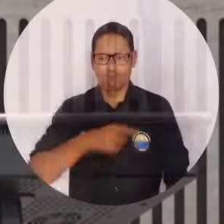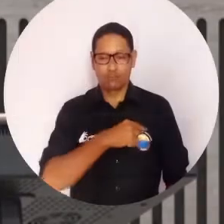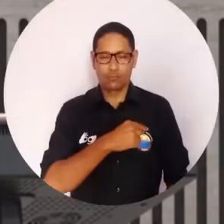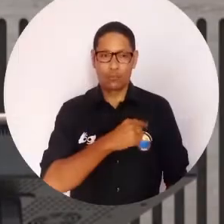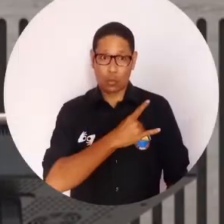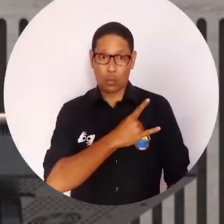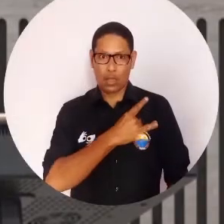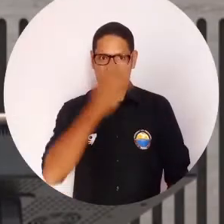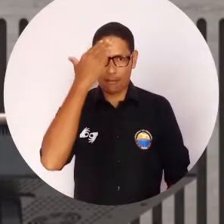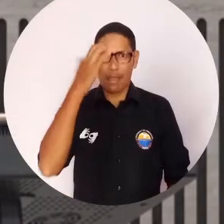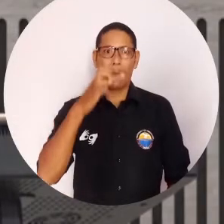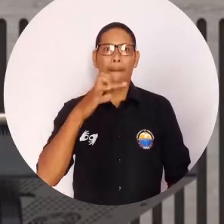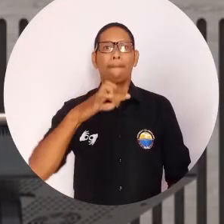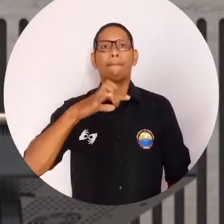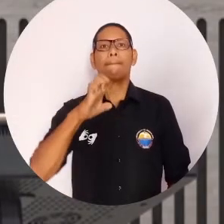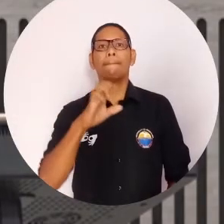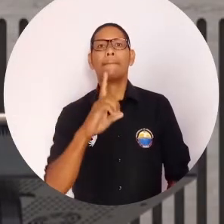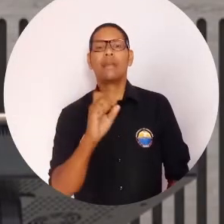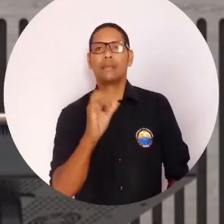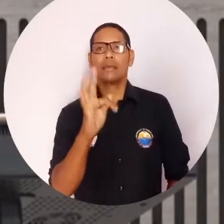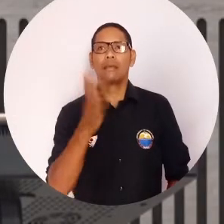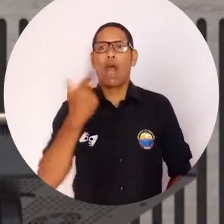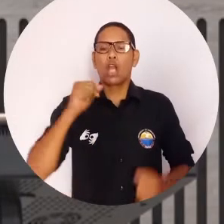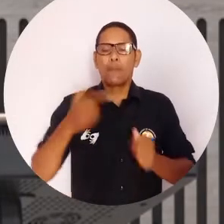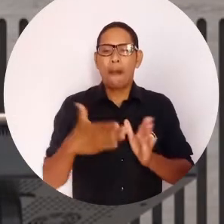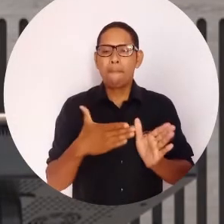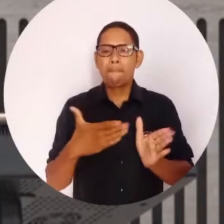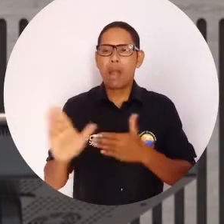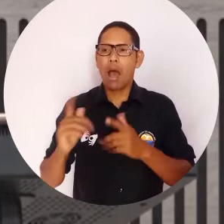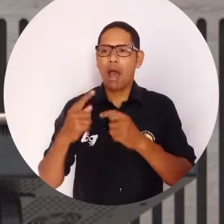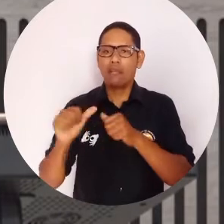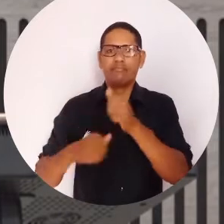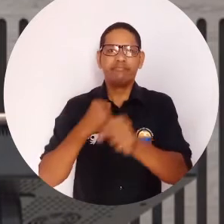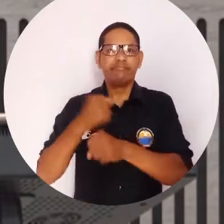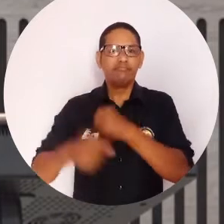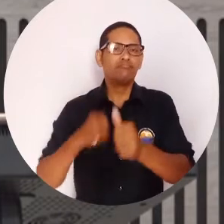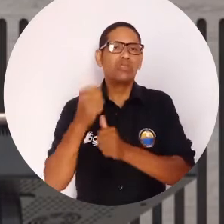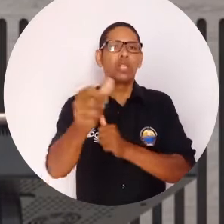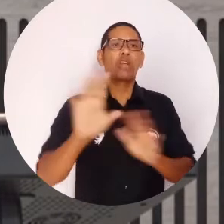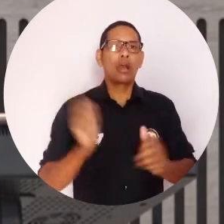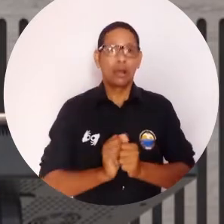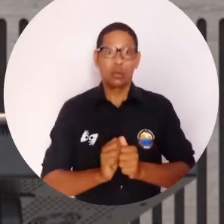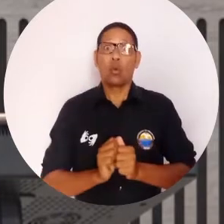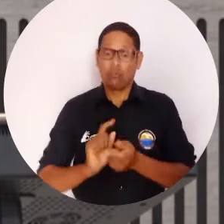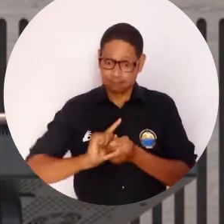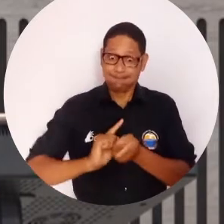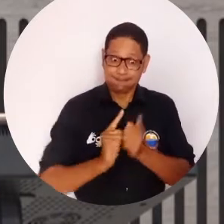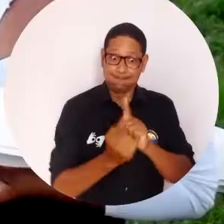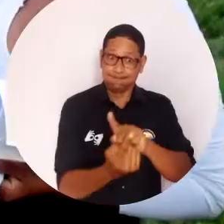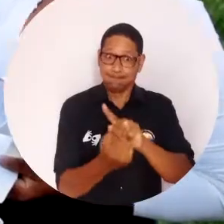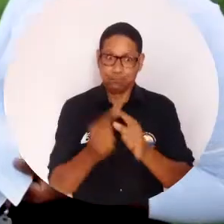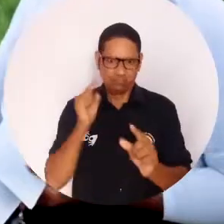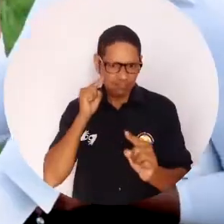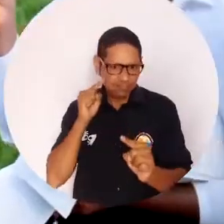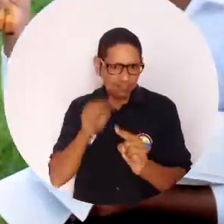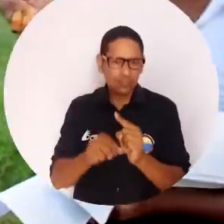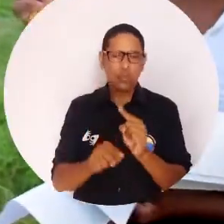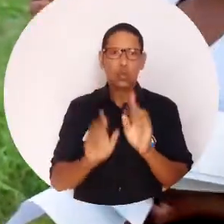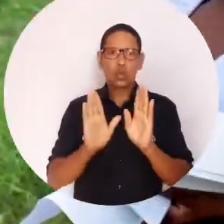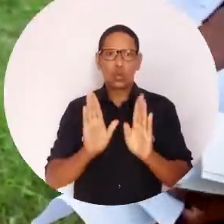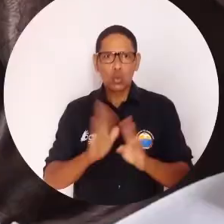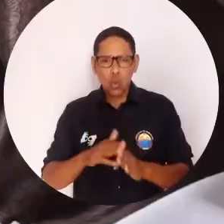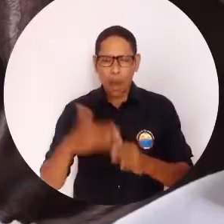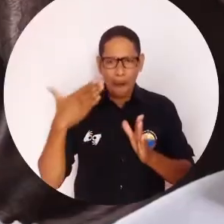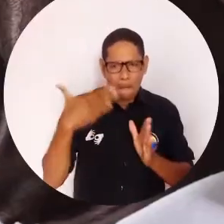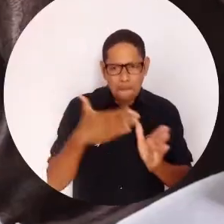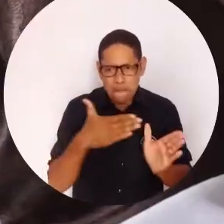Creemos desde la universidad que los PDE no son solamente un instrumento de planificación de largo plazo, sino de acción y transformación. El enfoque de los PDE